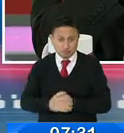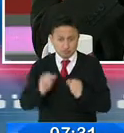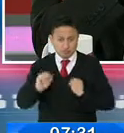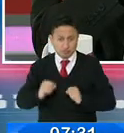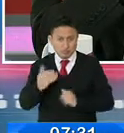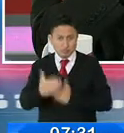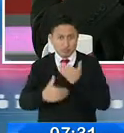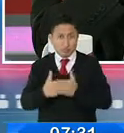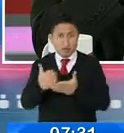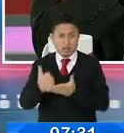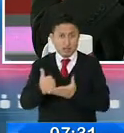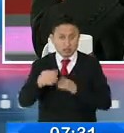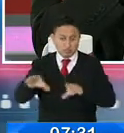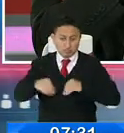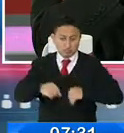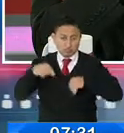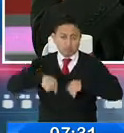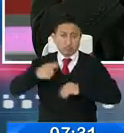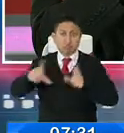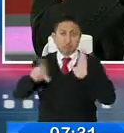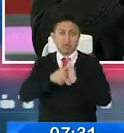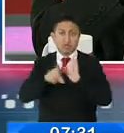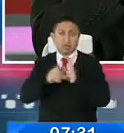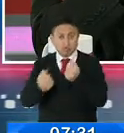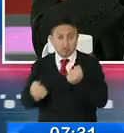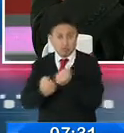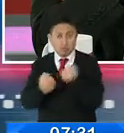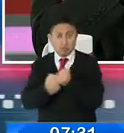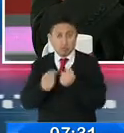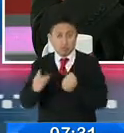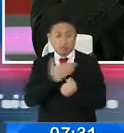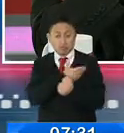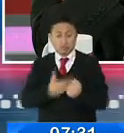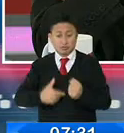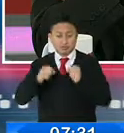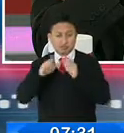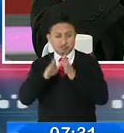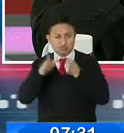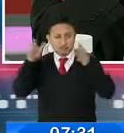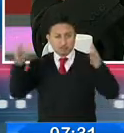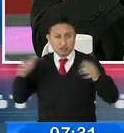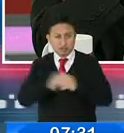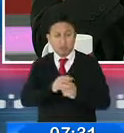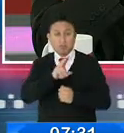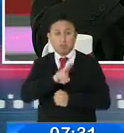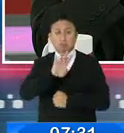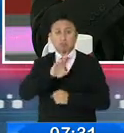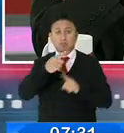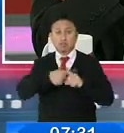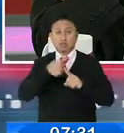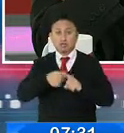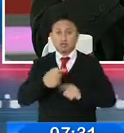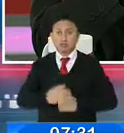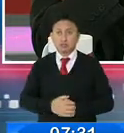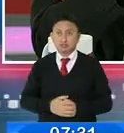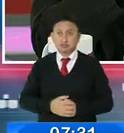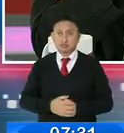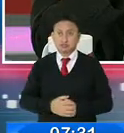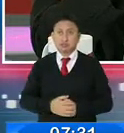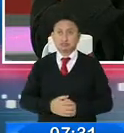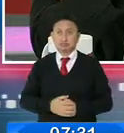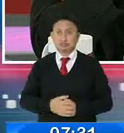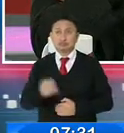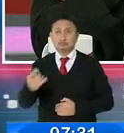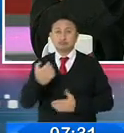puedan acoger a estos beneficios que establece la Ley de Fomento, y que el señor presidente amplió a 24 meses, a través de un decreto presidencial.